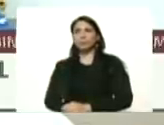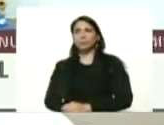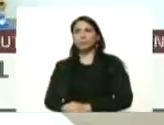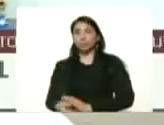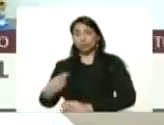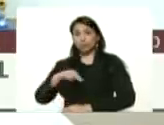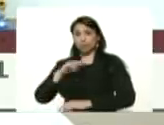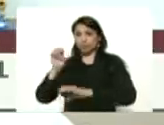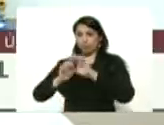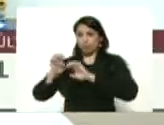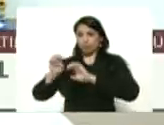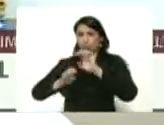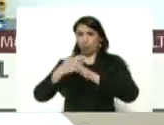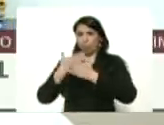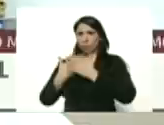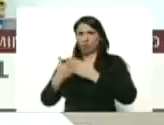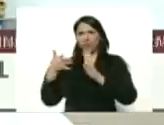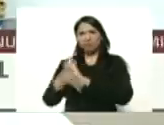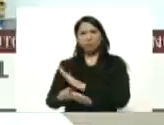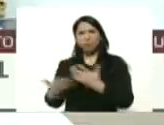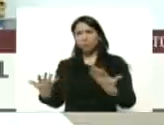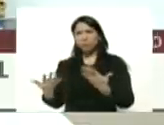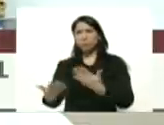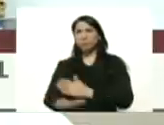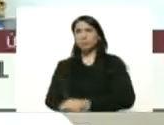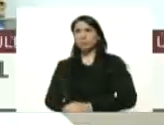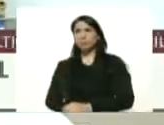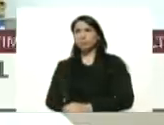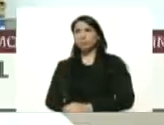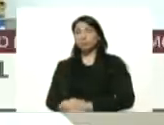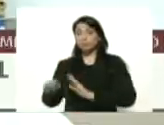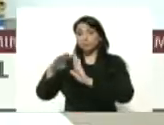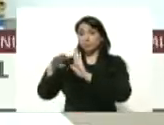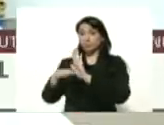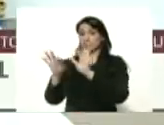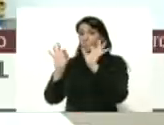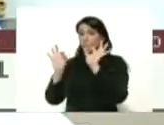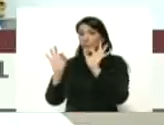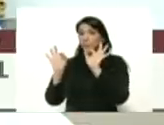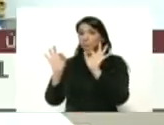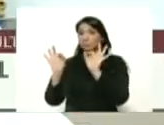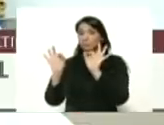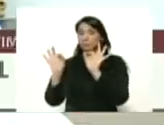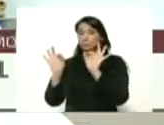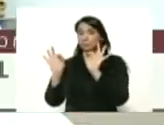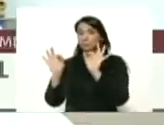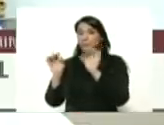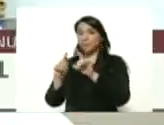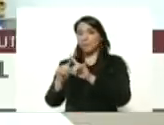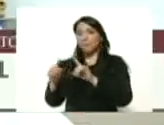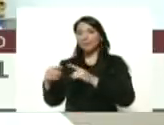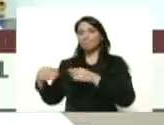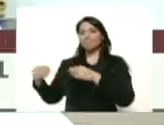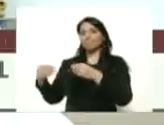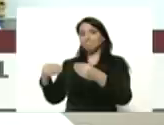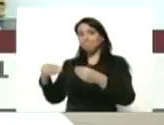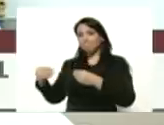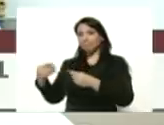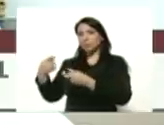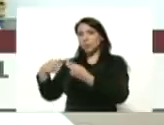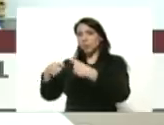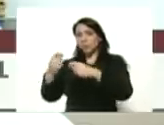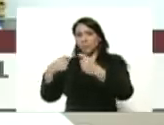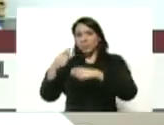todo lo que tiene que ver con medidas especiales para flexibilizar comercio